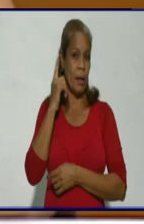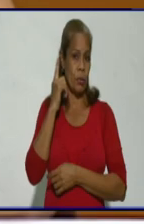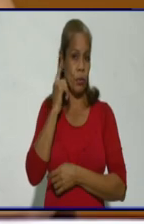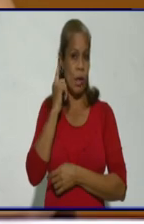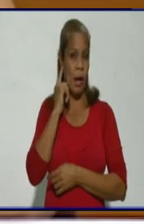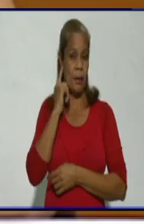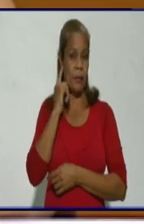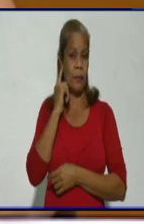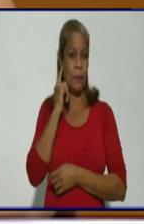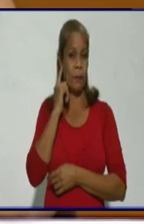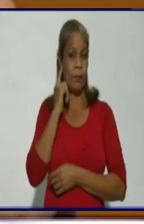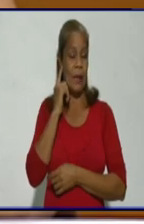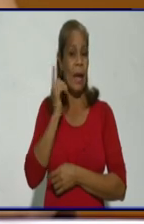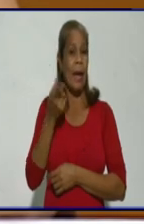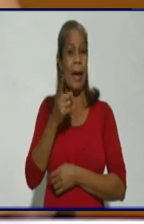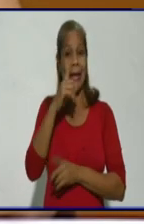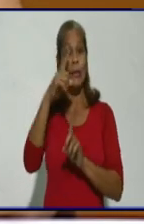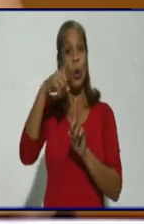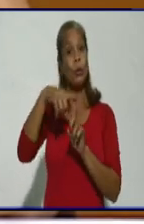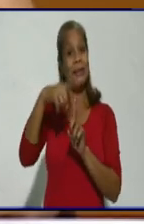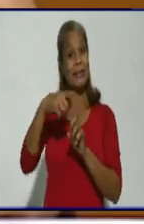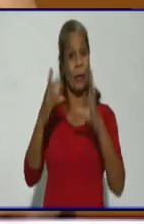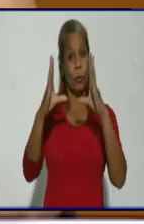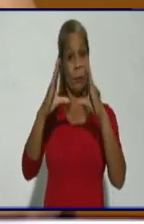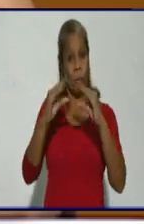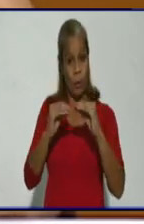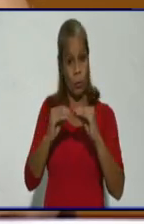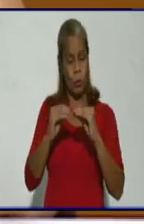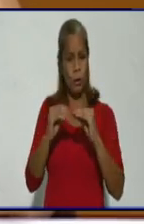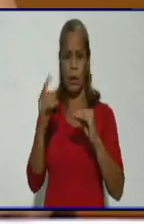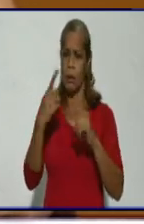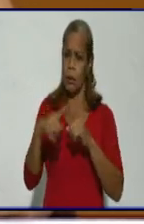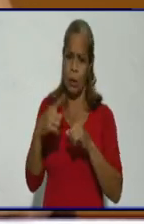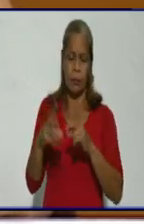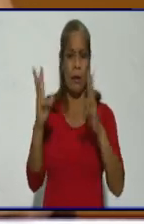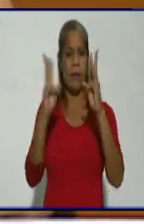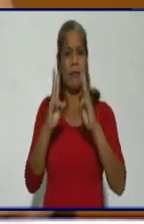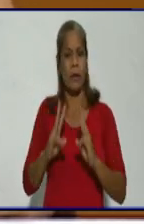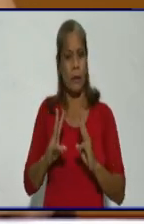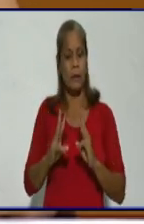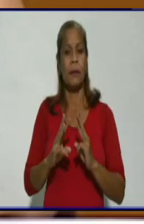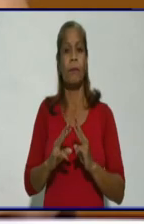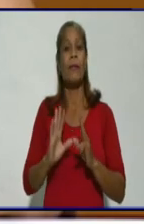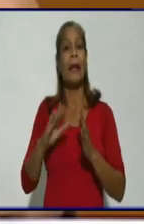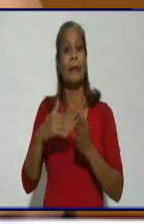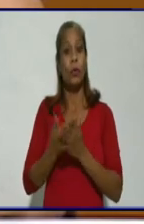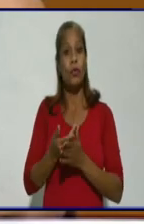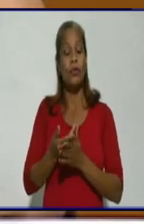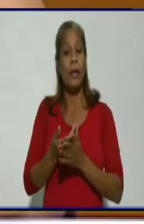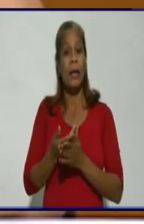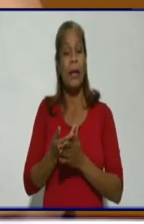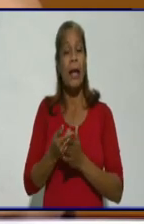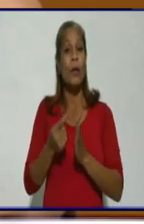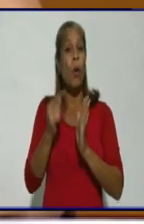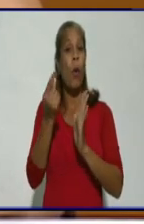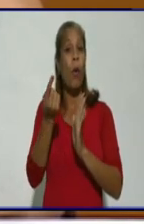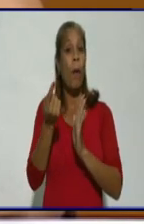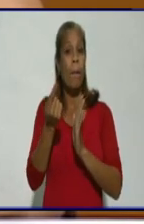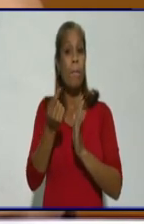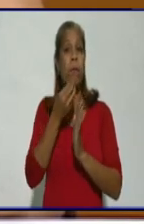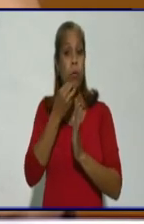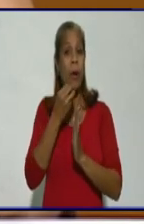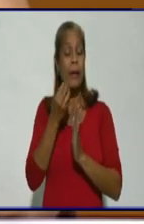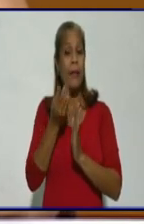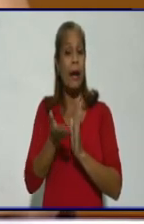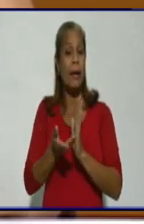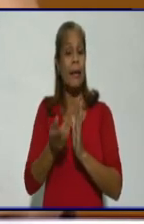el noticiero y en las redes sociales, los que siguen las noticias, los pronósticos que están haciendo los